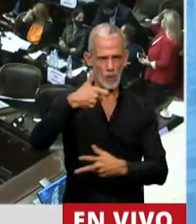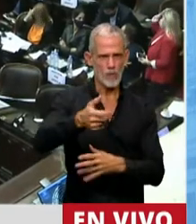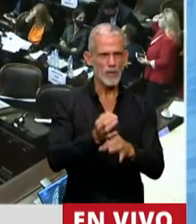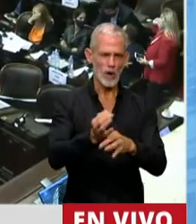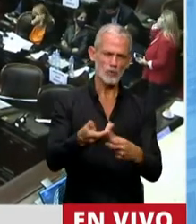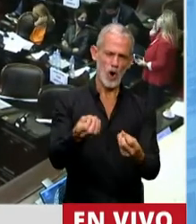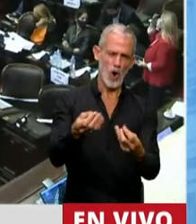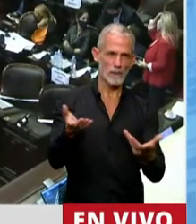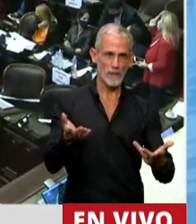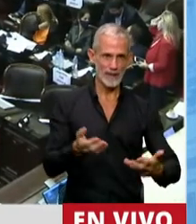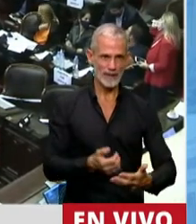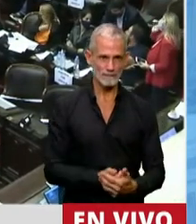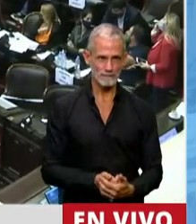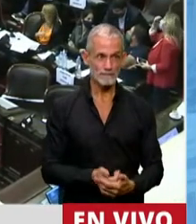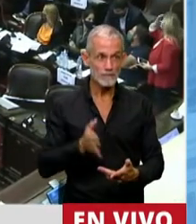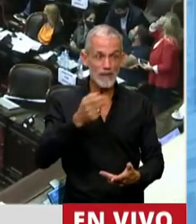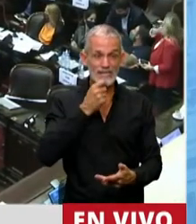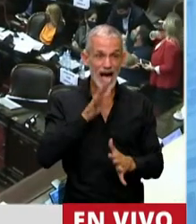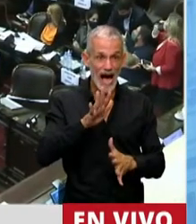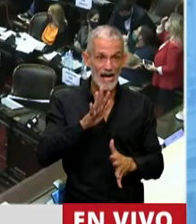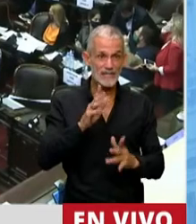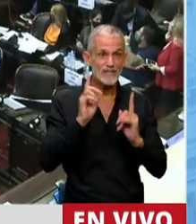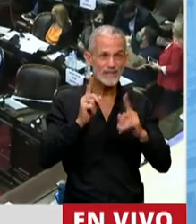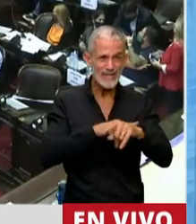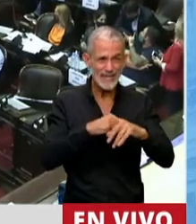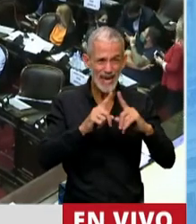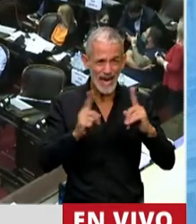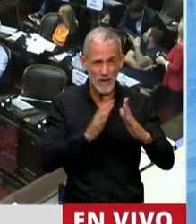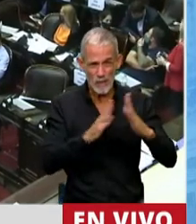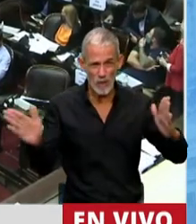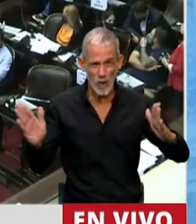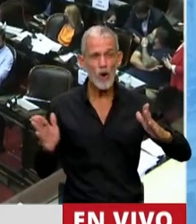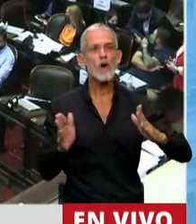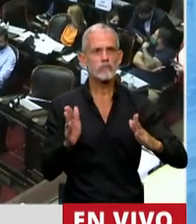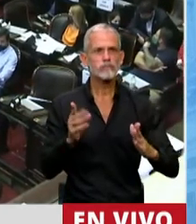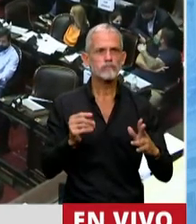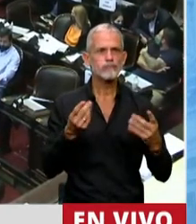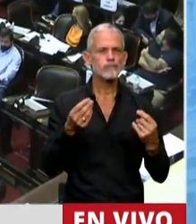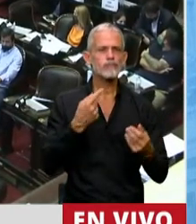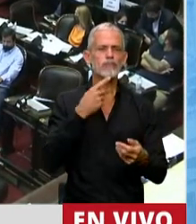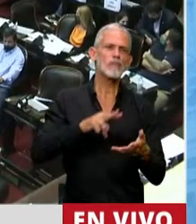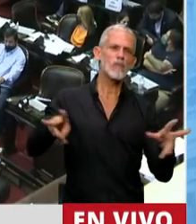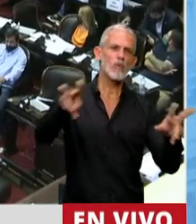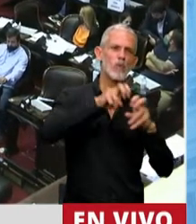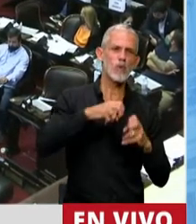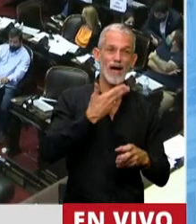y que seguramente si lo hacemos de manera sostenida en el tiempo, lo que recaude el Estado va a ser más.